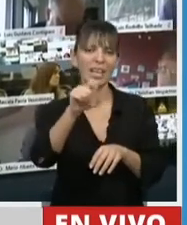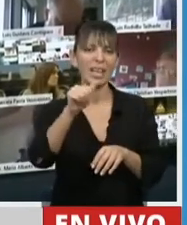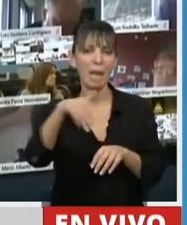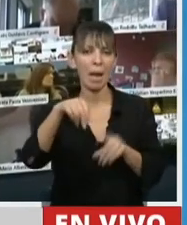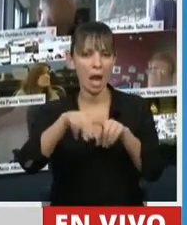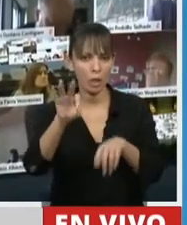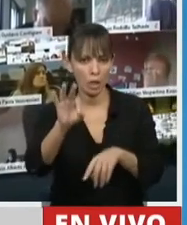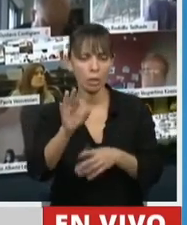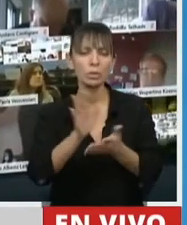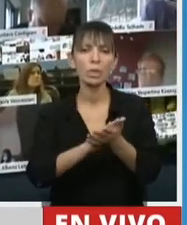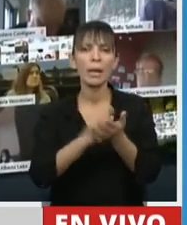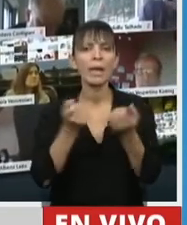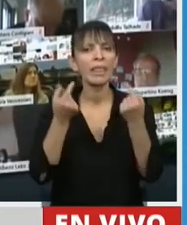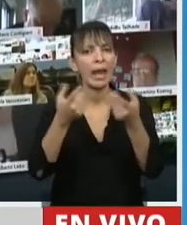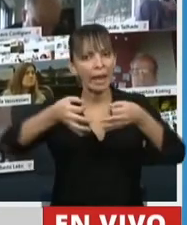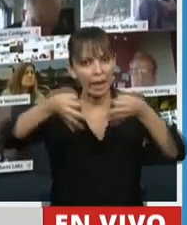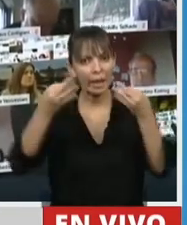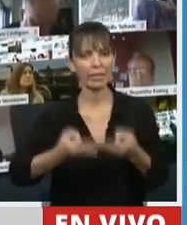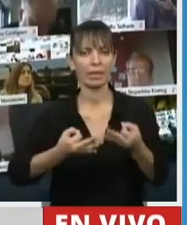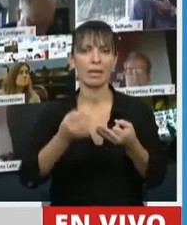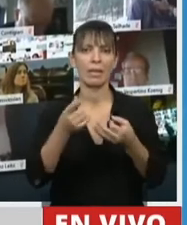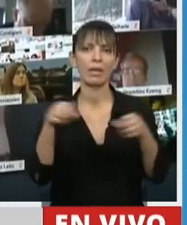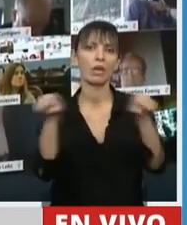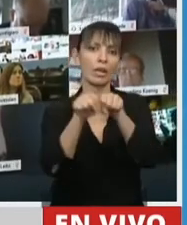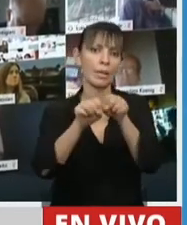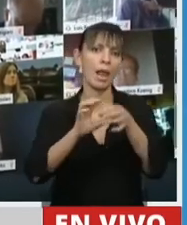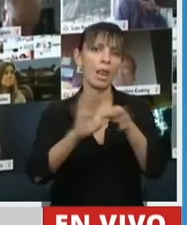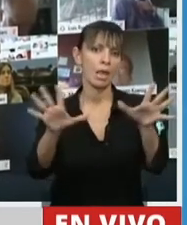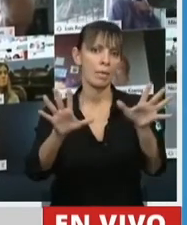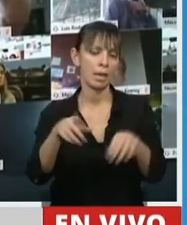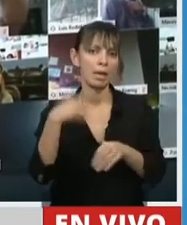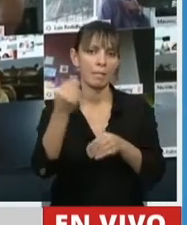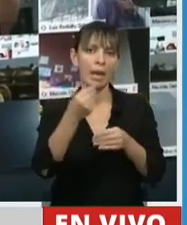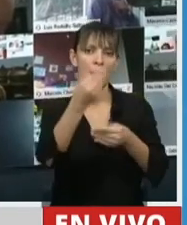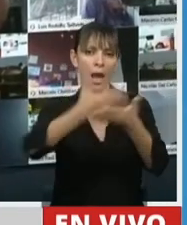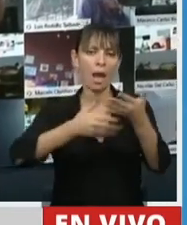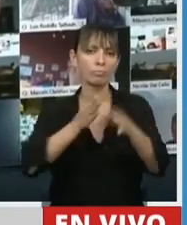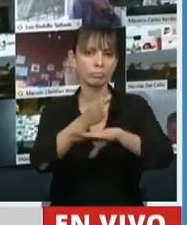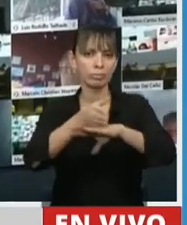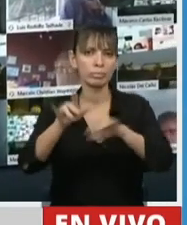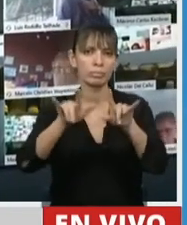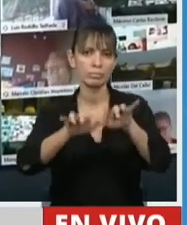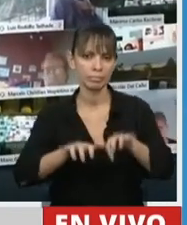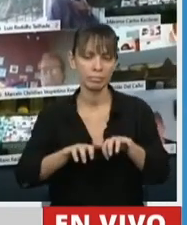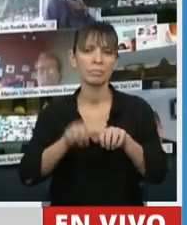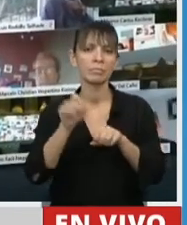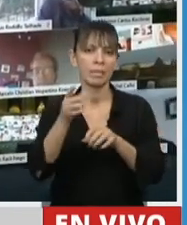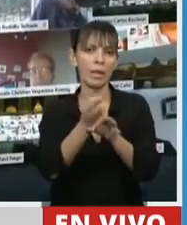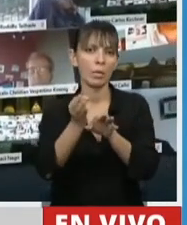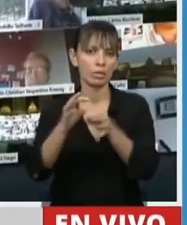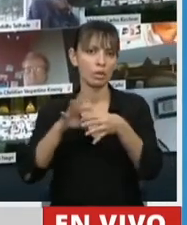relación a garantizar la conectividad libre y gratuita para las plataformas educativas. No podemos